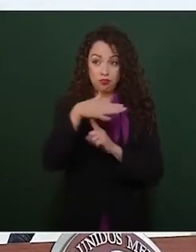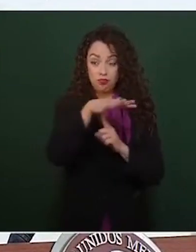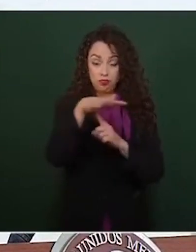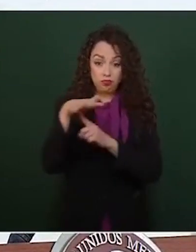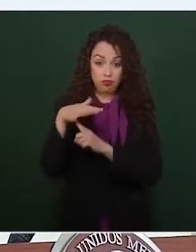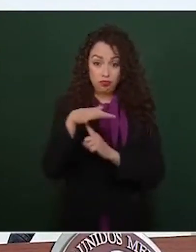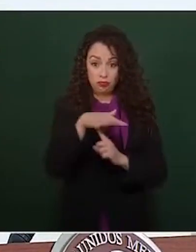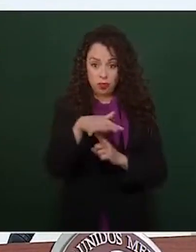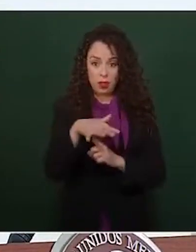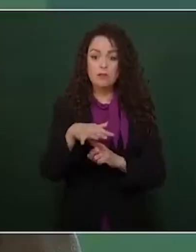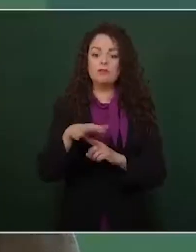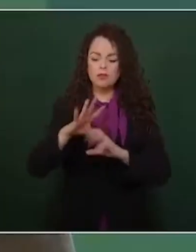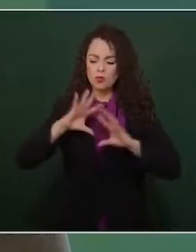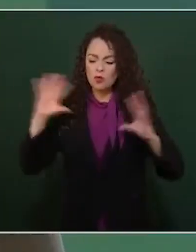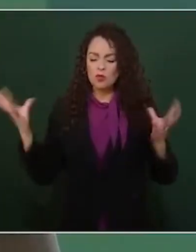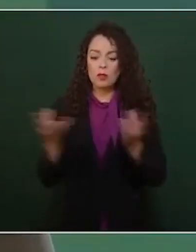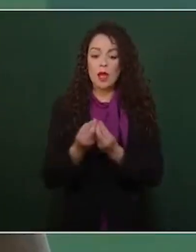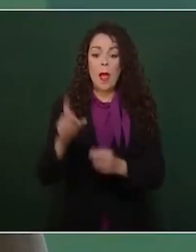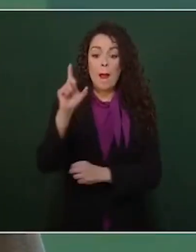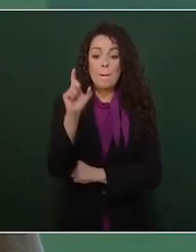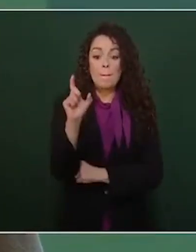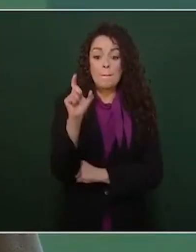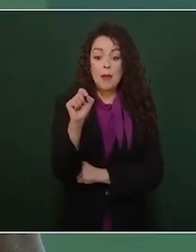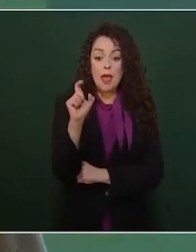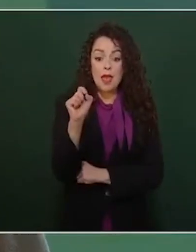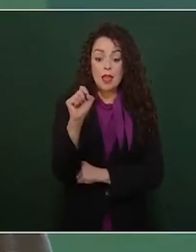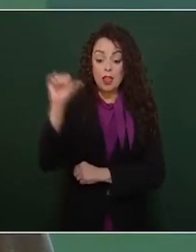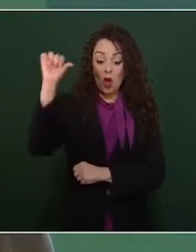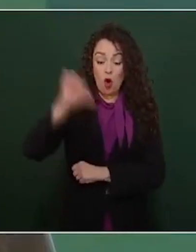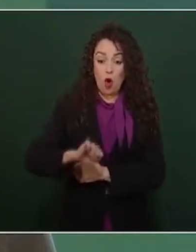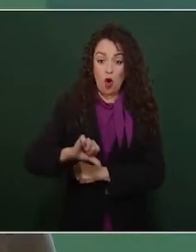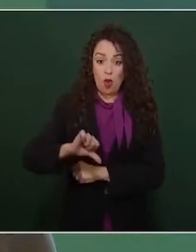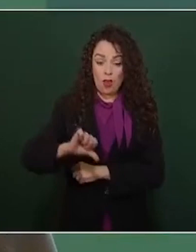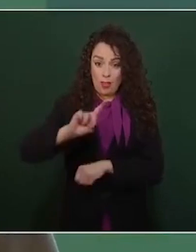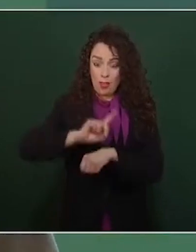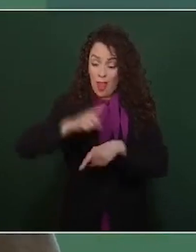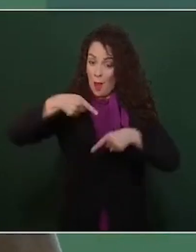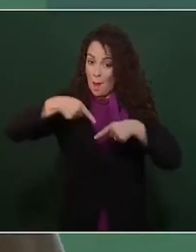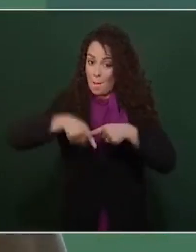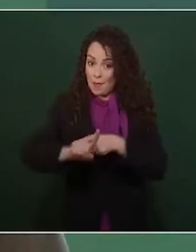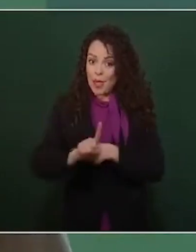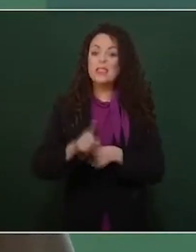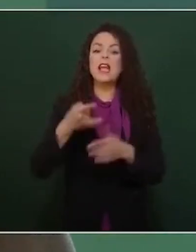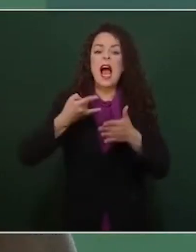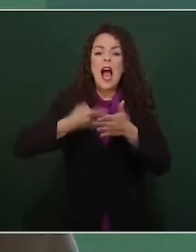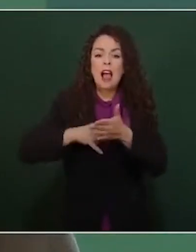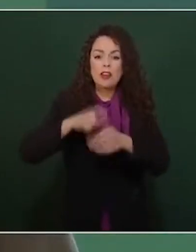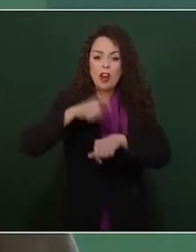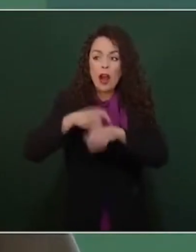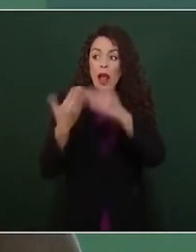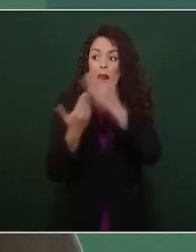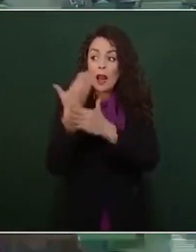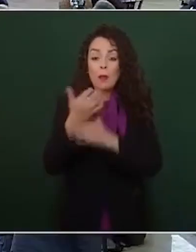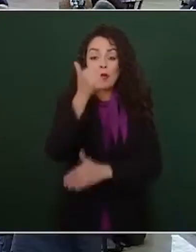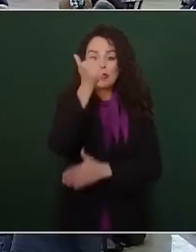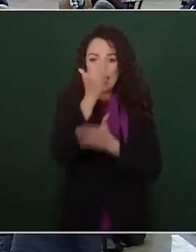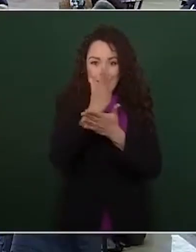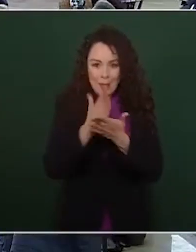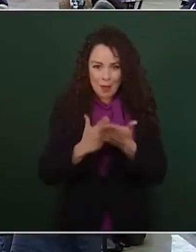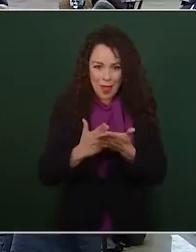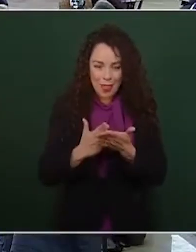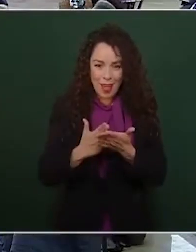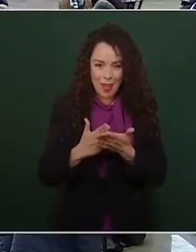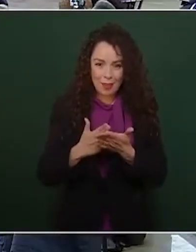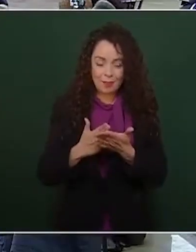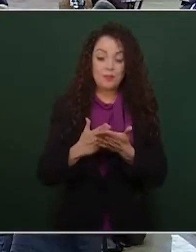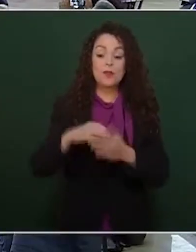en total 20 operaciones el día de hoy, iniciando seis y media de la mañana, como ya lo mencioné, y terminando